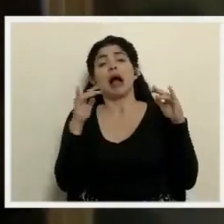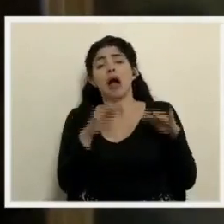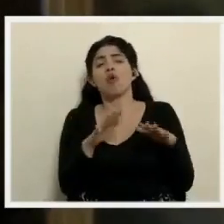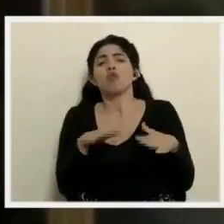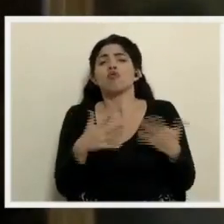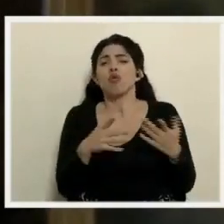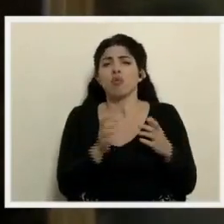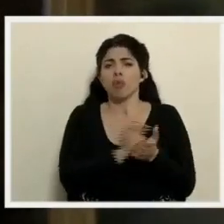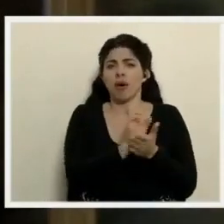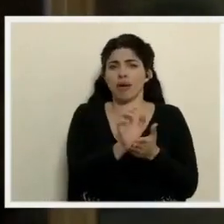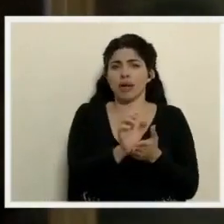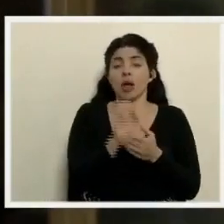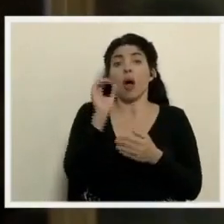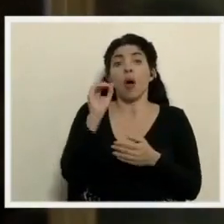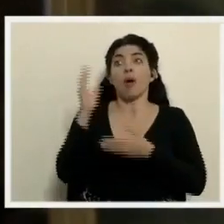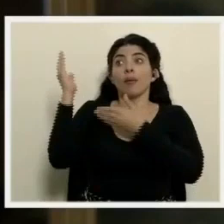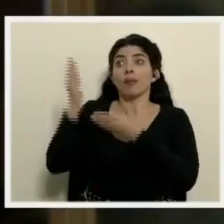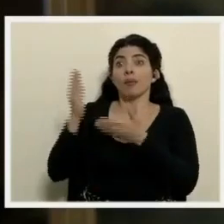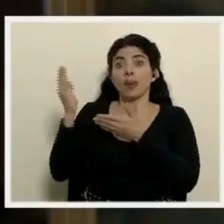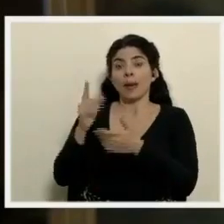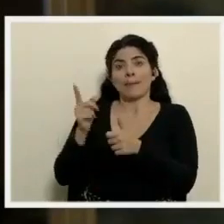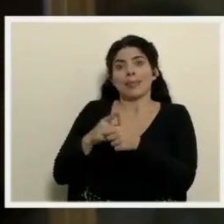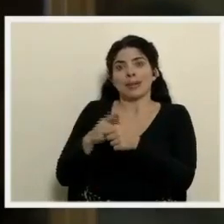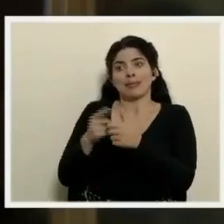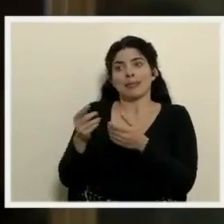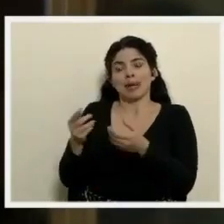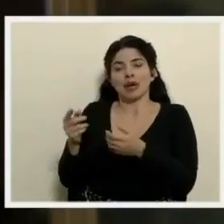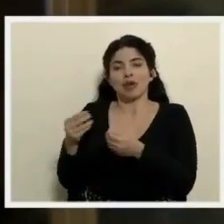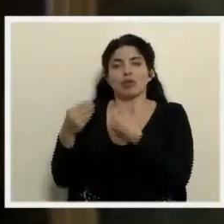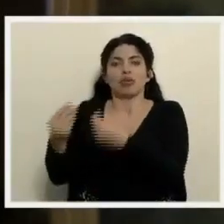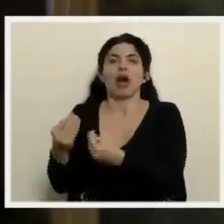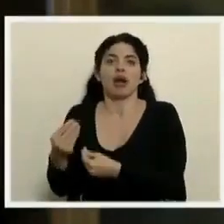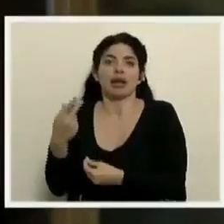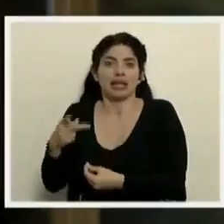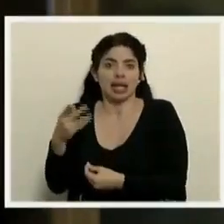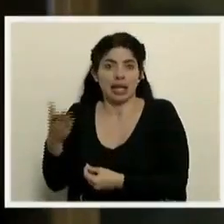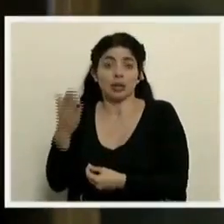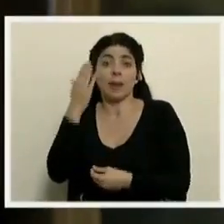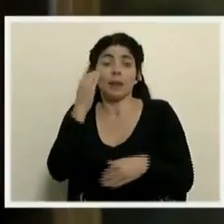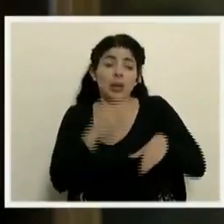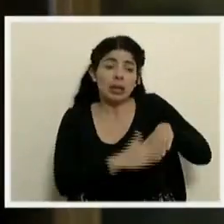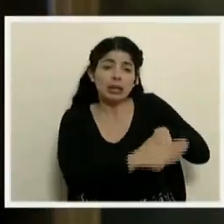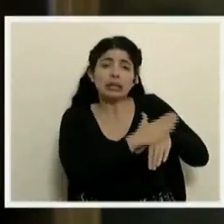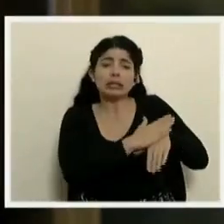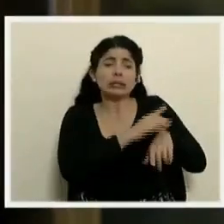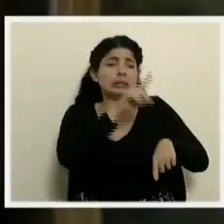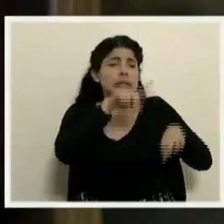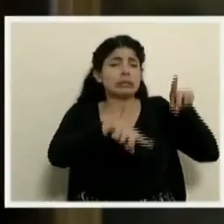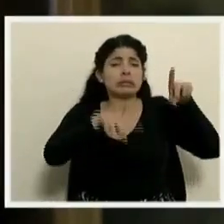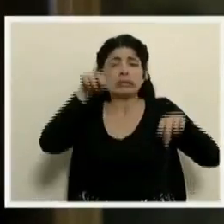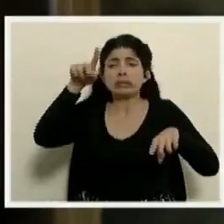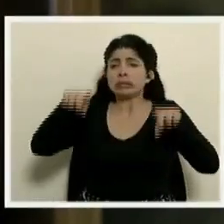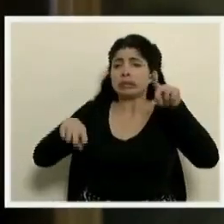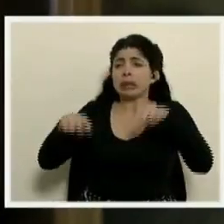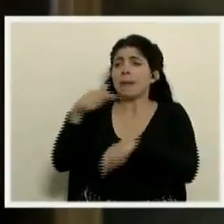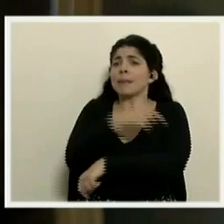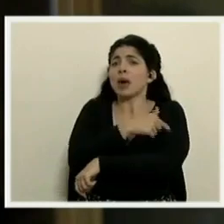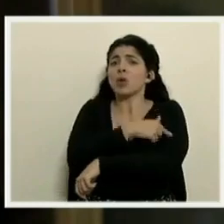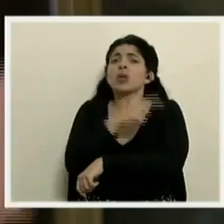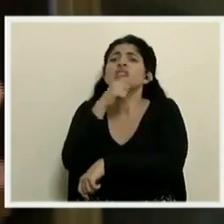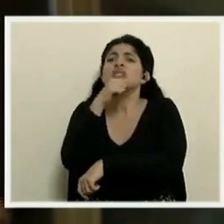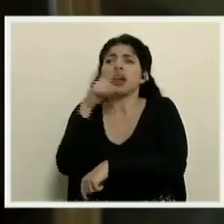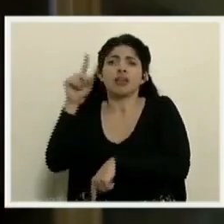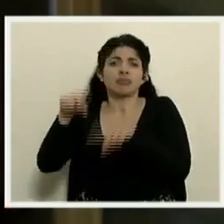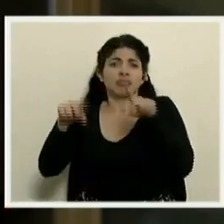asegurar que las vacunas sigan llegando primero a la población con factor de riesgo? Se lo pregunto porque geográficamente hay muchas diferencias entre las poblaciones que están recibiendo la vacuna